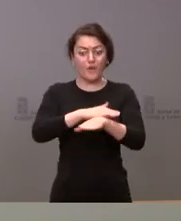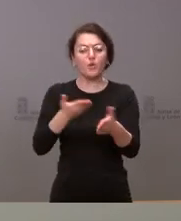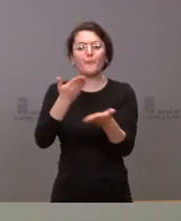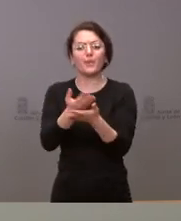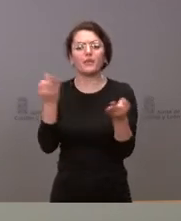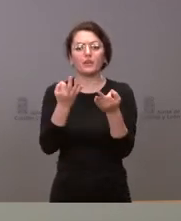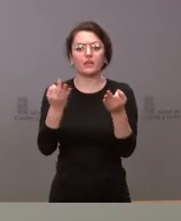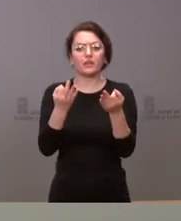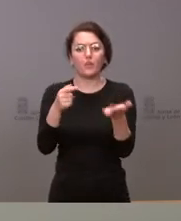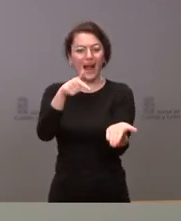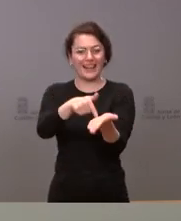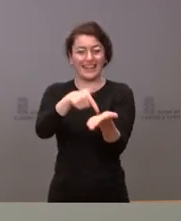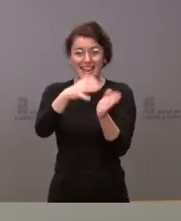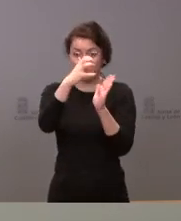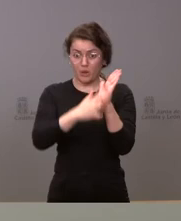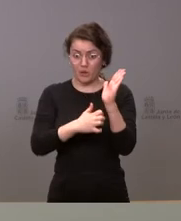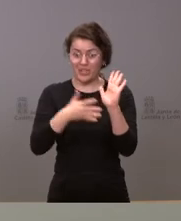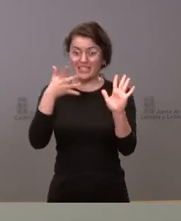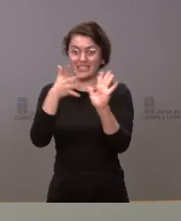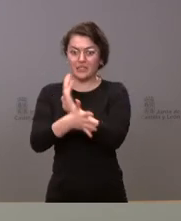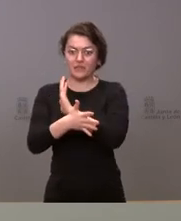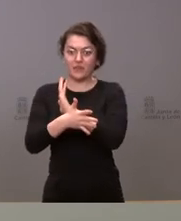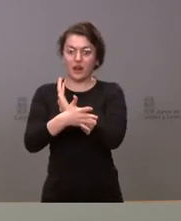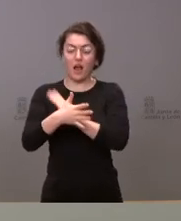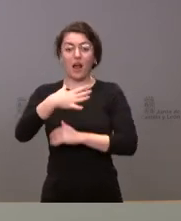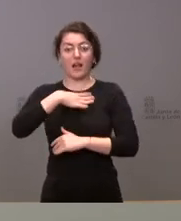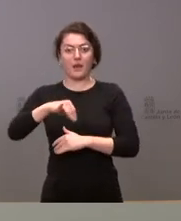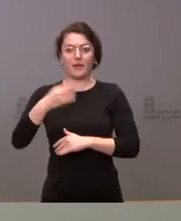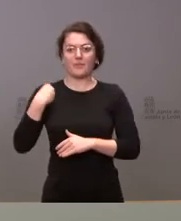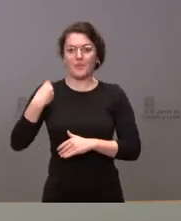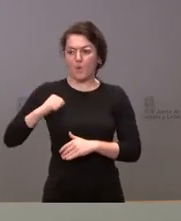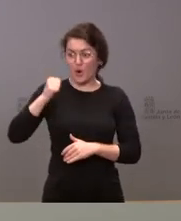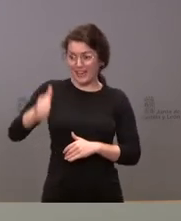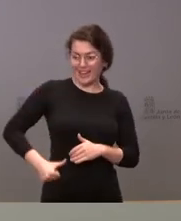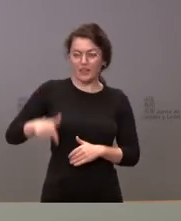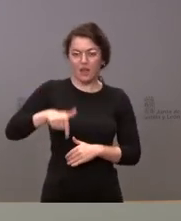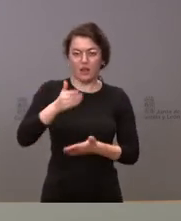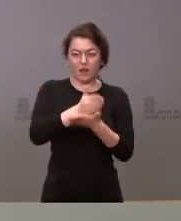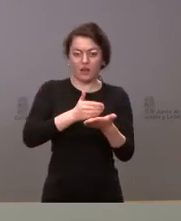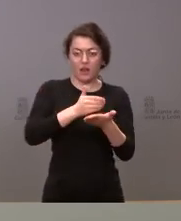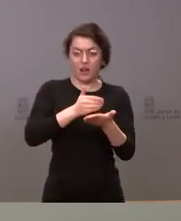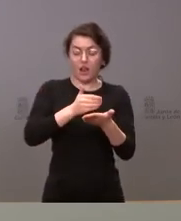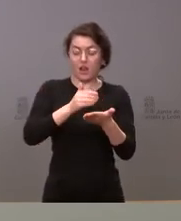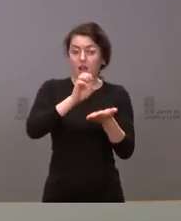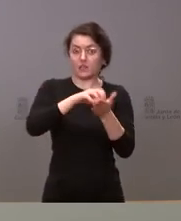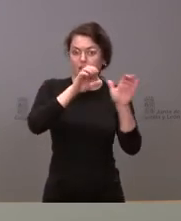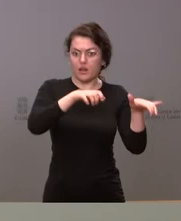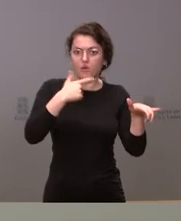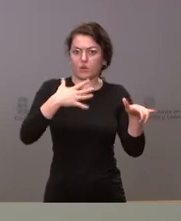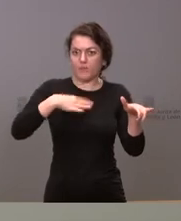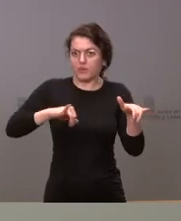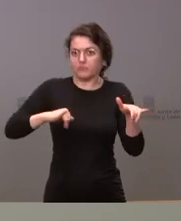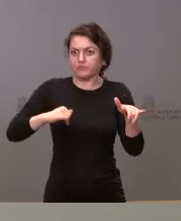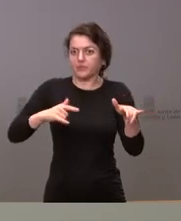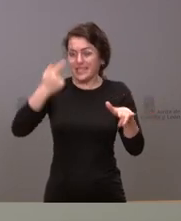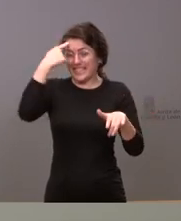disminución de tributos que tenía un impacto sobre las arcas de la comunidad autónoma. Saben ustedes que la mitad de la recaudación del IVA corresponde a las comunidades autónomas. Cuando